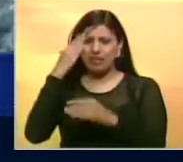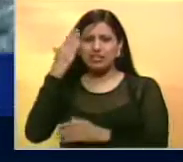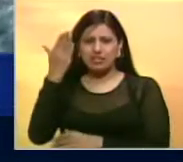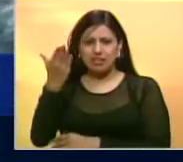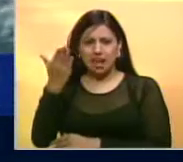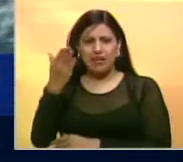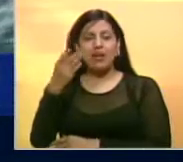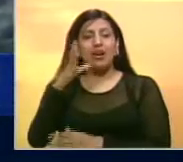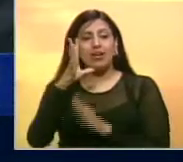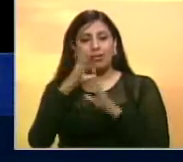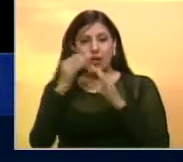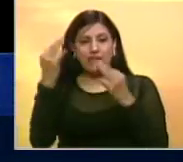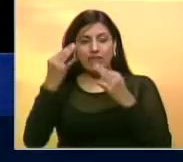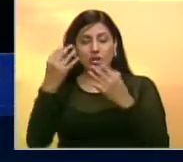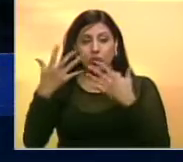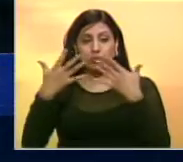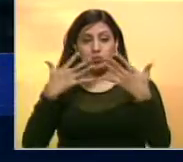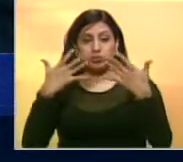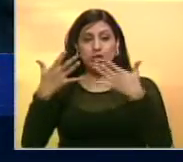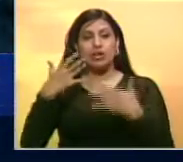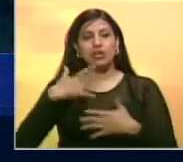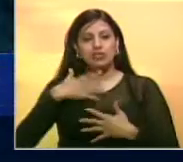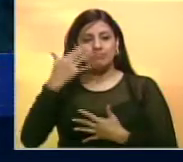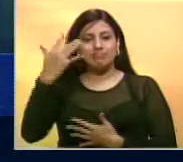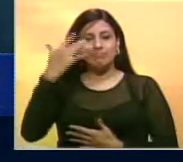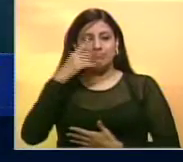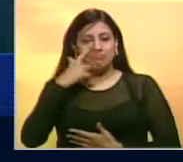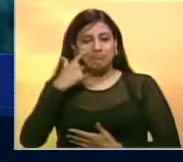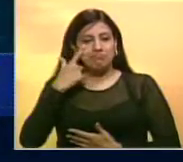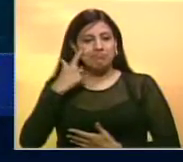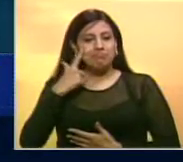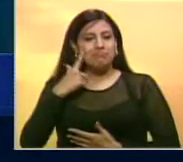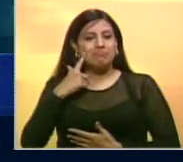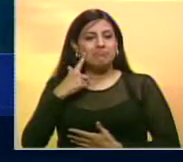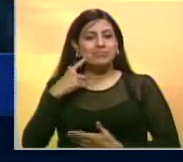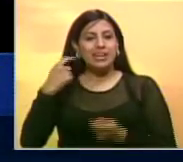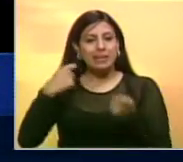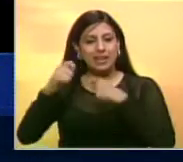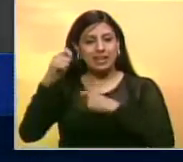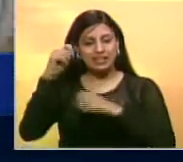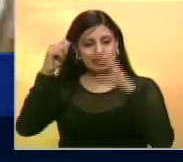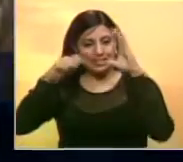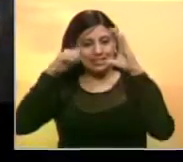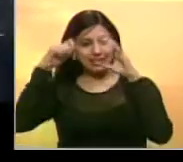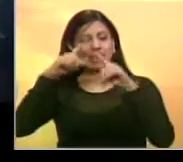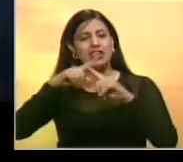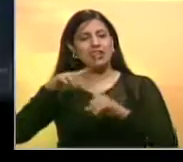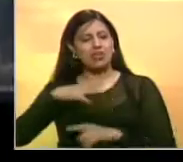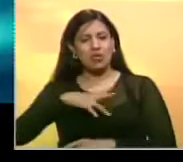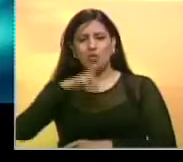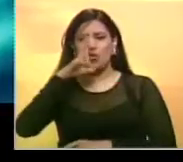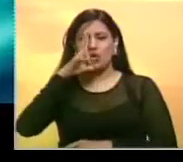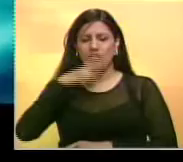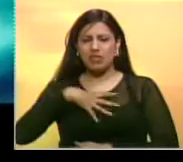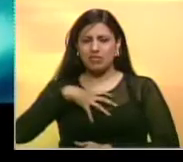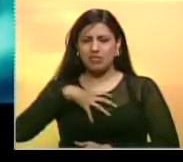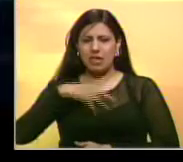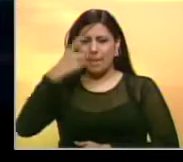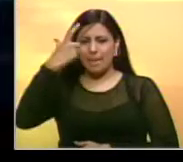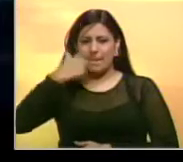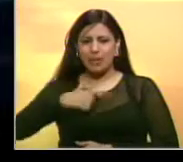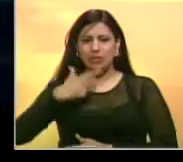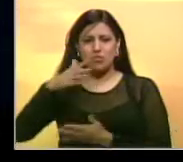El tráiler se ve muy cool Estaré sentado con lágrimas en mis ojos cuando salga en los cines Fue terrible cuando me enteré que mi